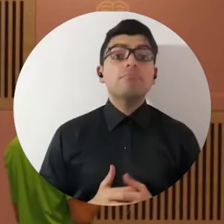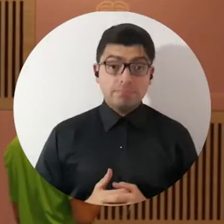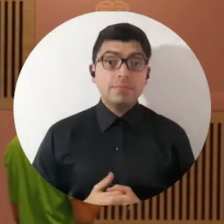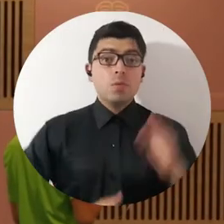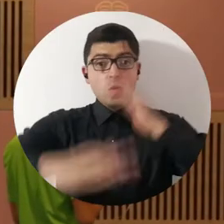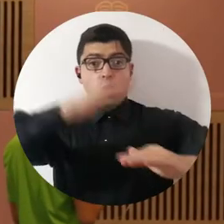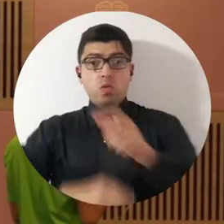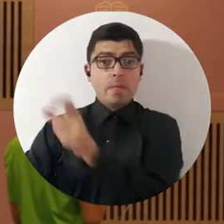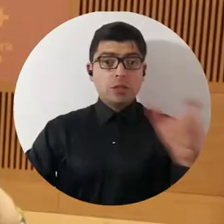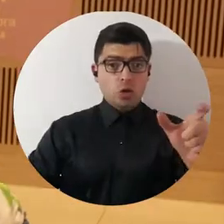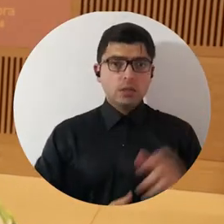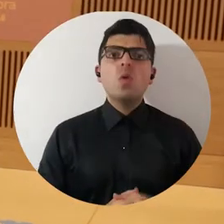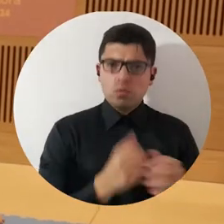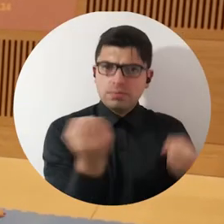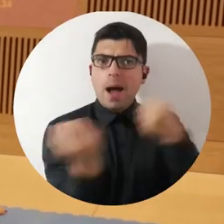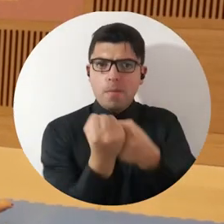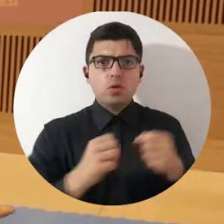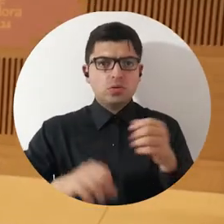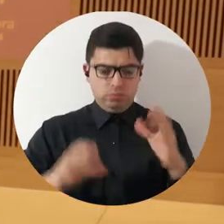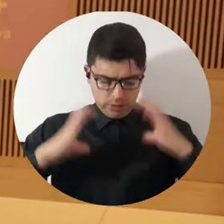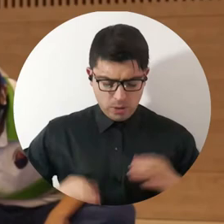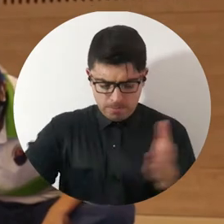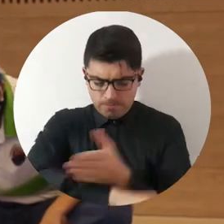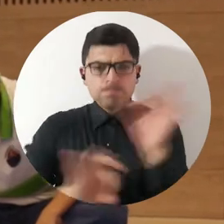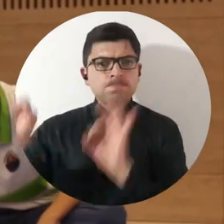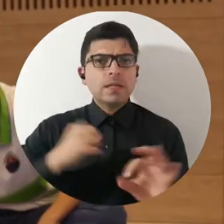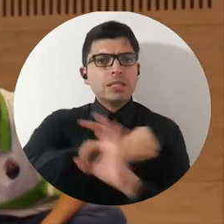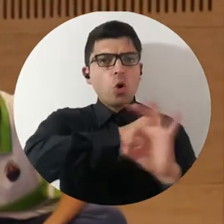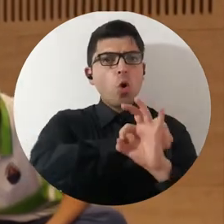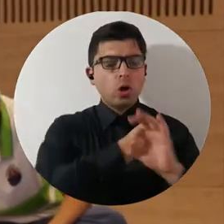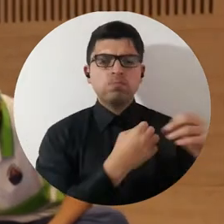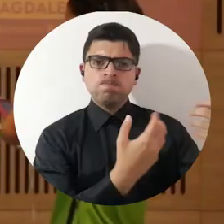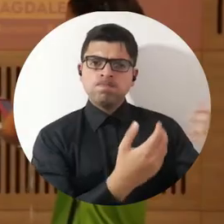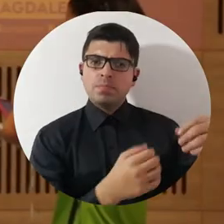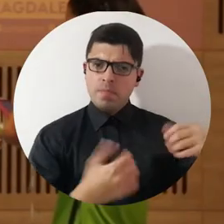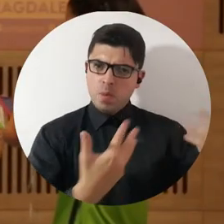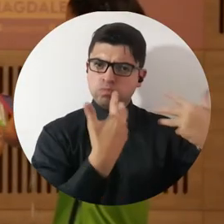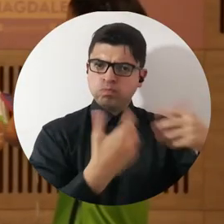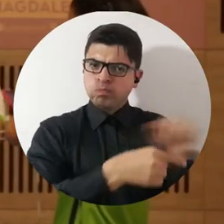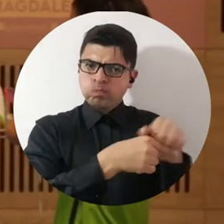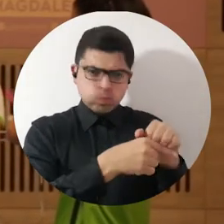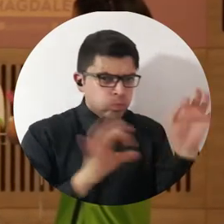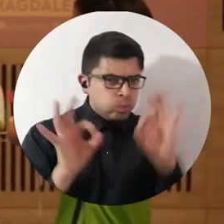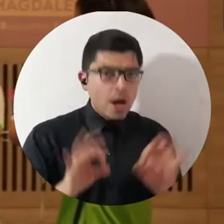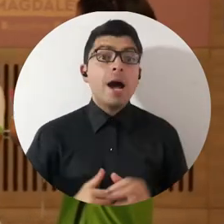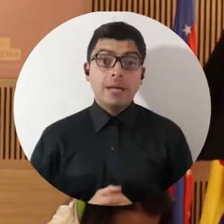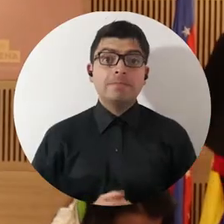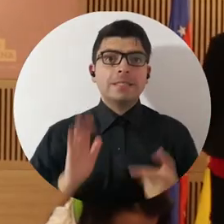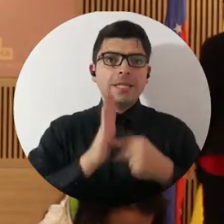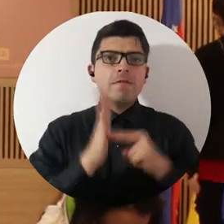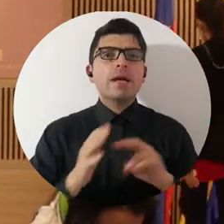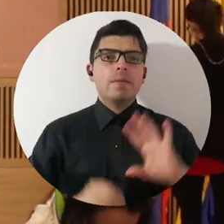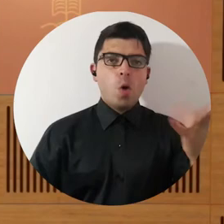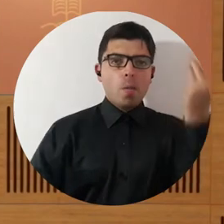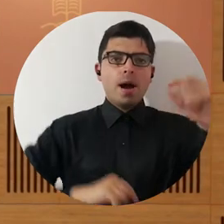tecundistas ratificaron el apoyo y la preparación física y psicológica que reciben de la alma mater a través de la oferta extracurricular de la Dirección de